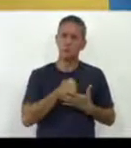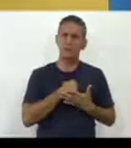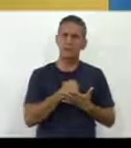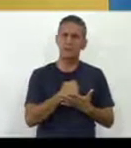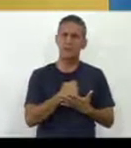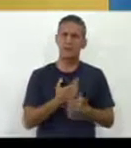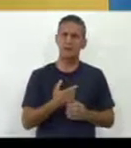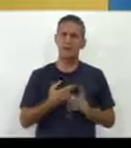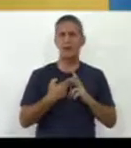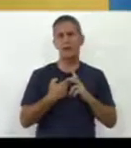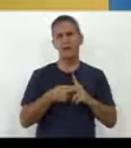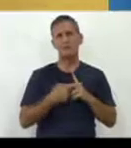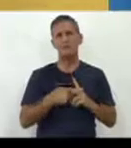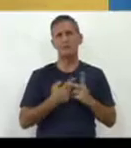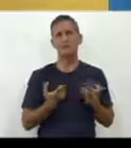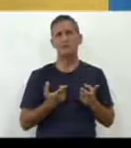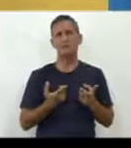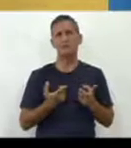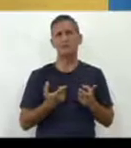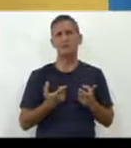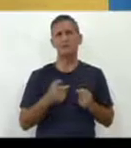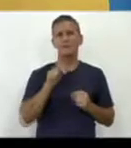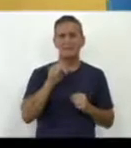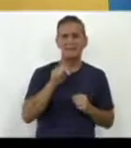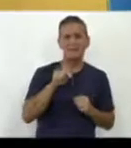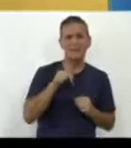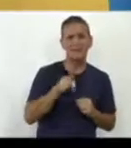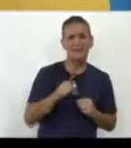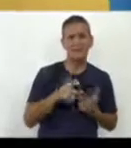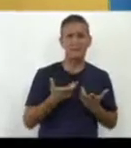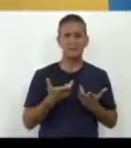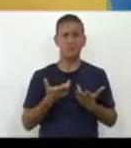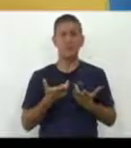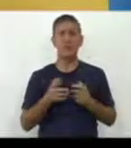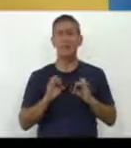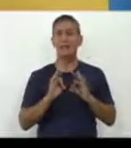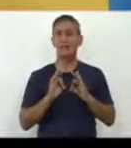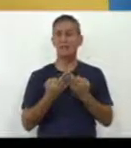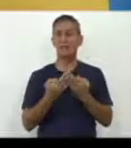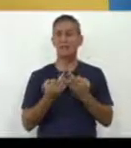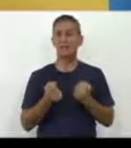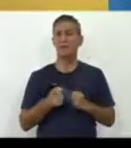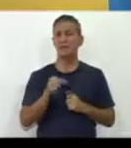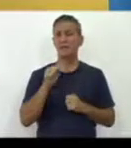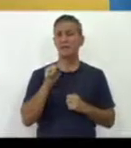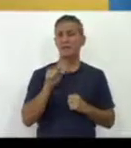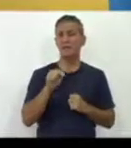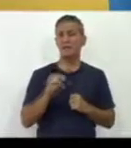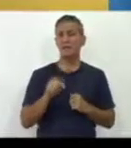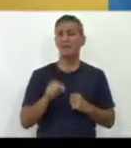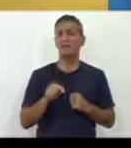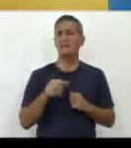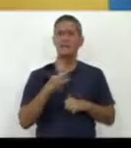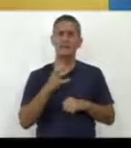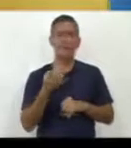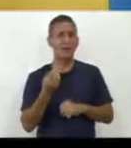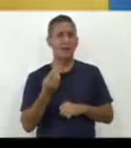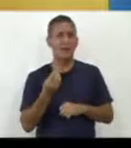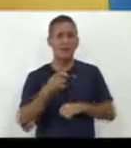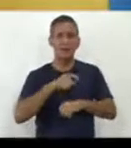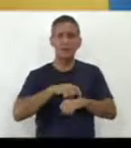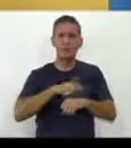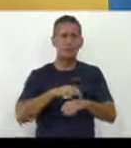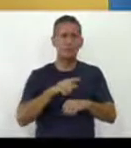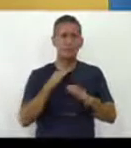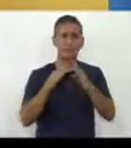solucionar, sobre todo en este momento en el que la familia está tanto tiempo con los niños en la